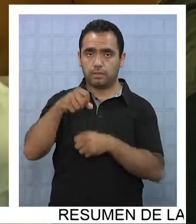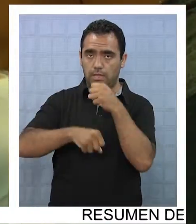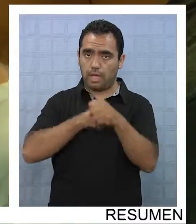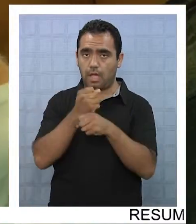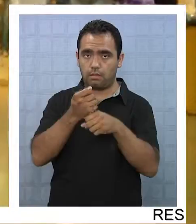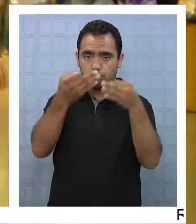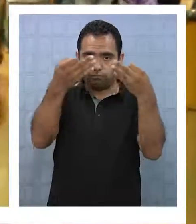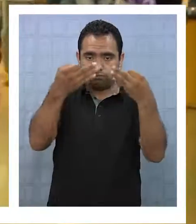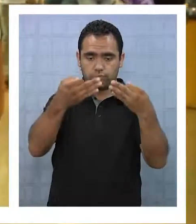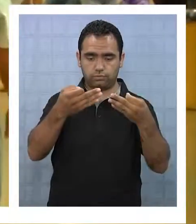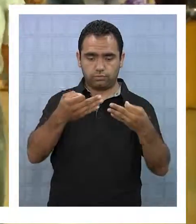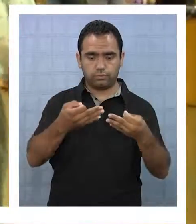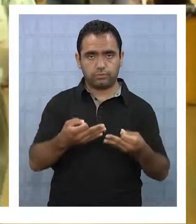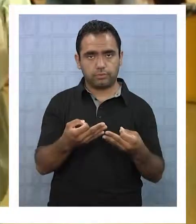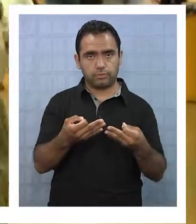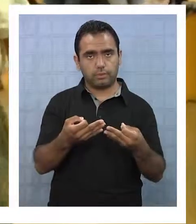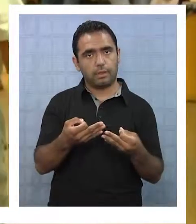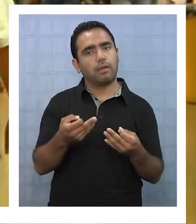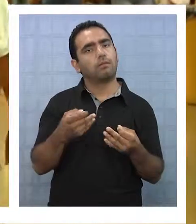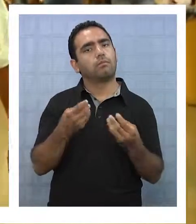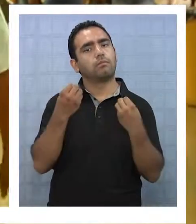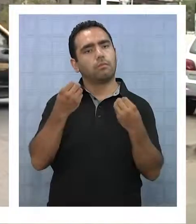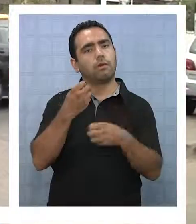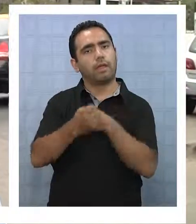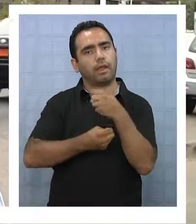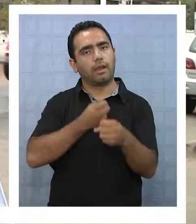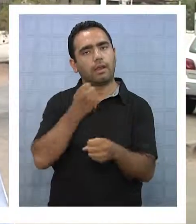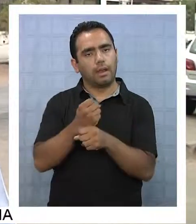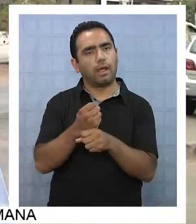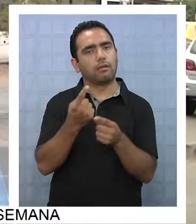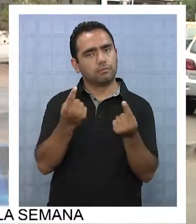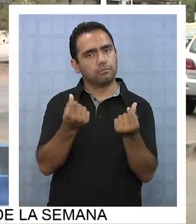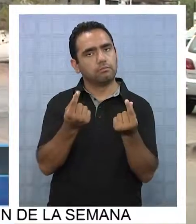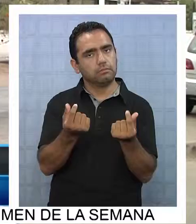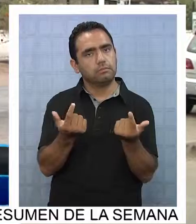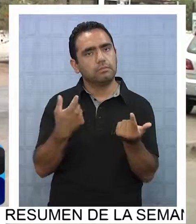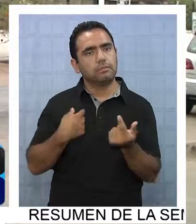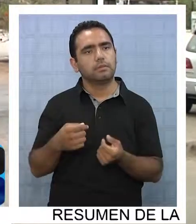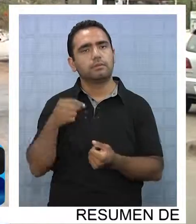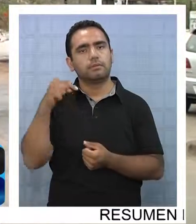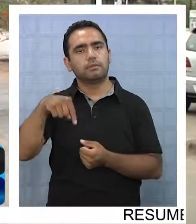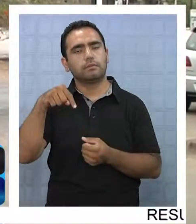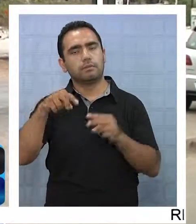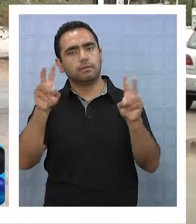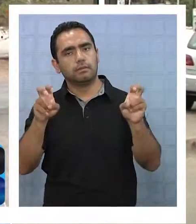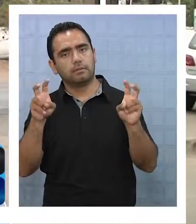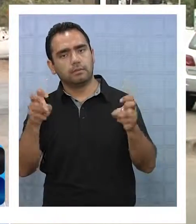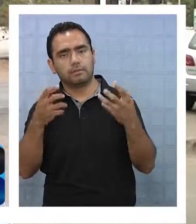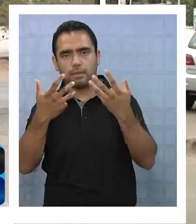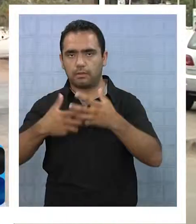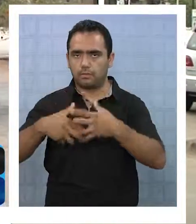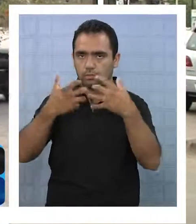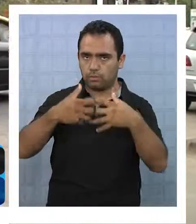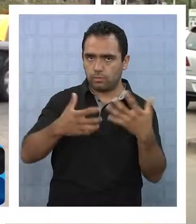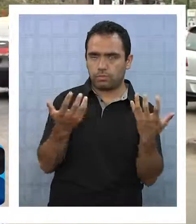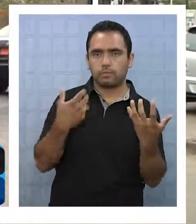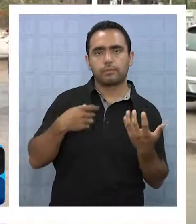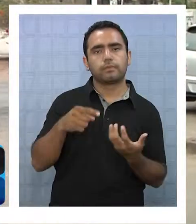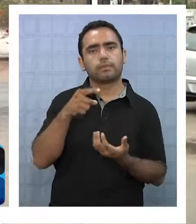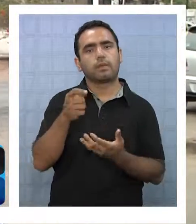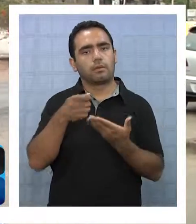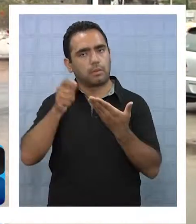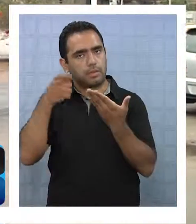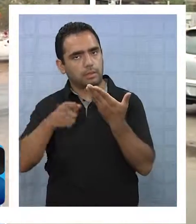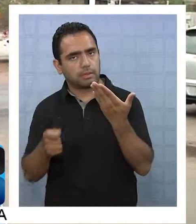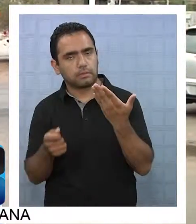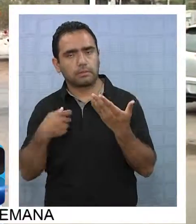Sofri. Sofri ha registrado buenos datos respecto a lo que respecta al resto de la industria. Ha registrado buenos indicadores en